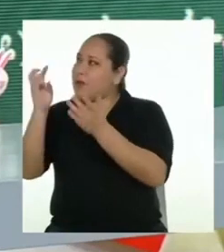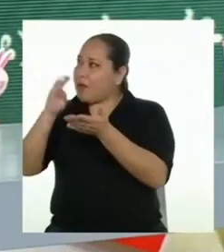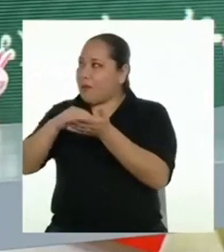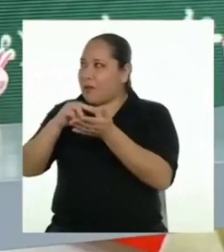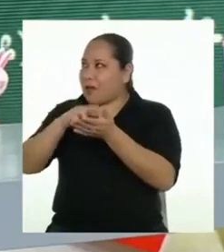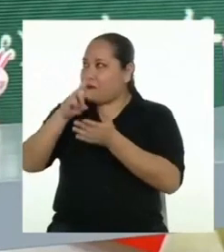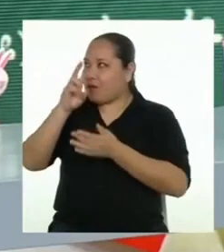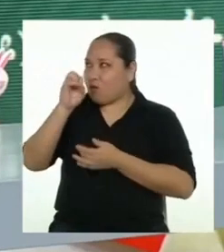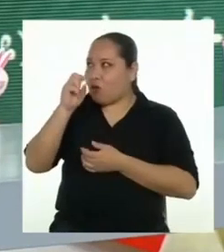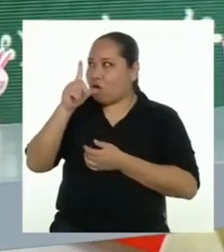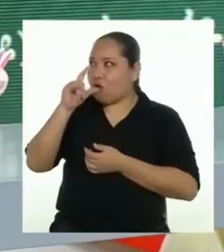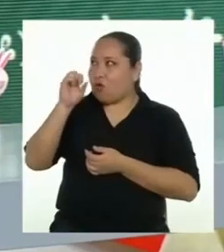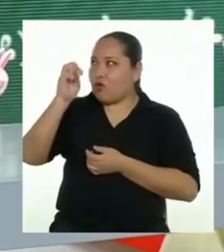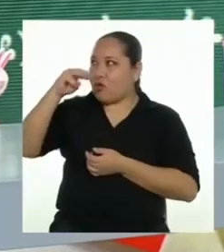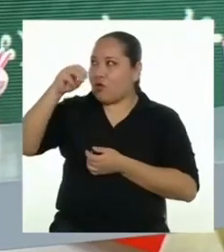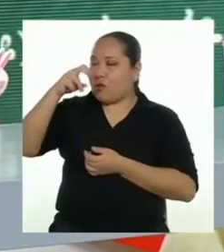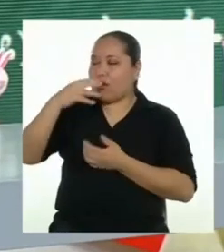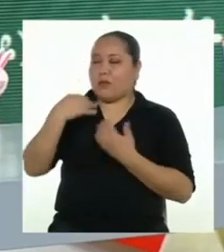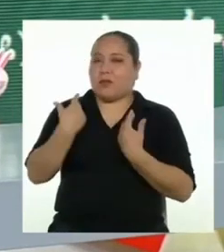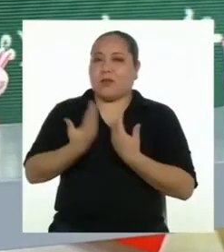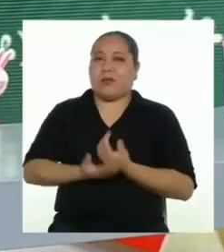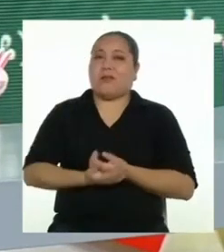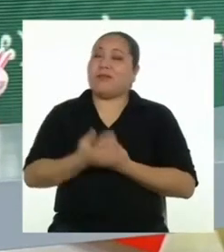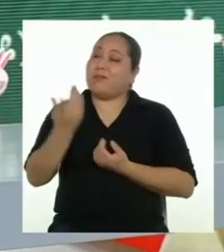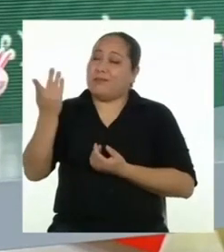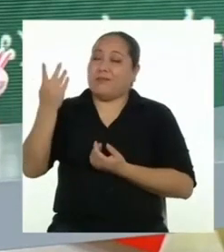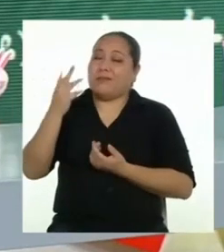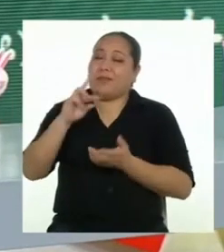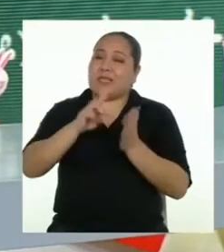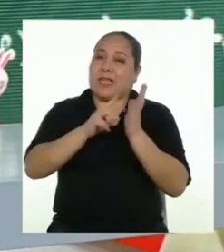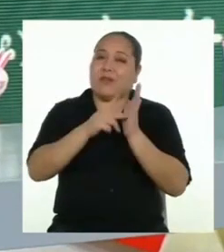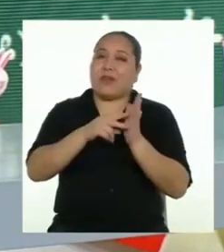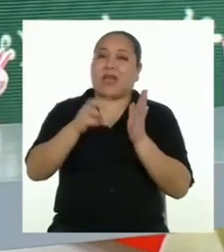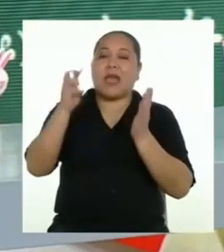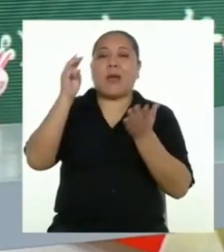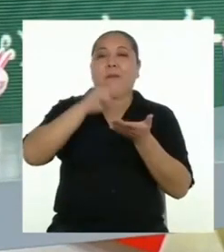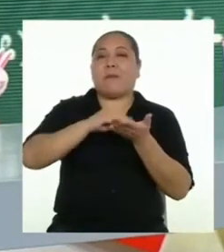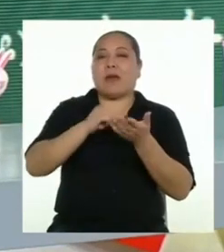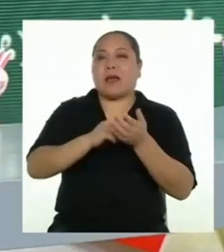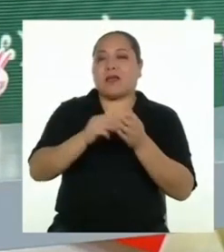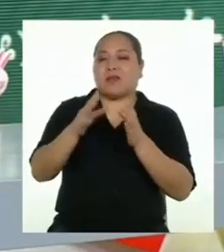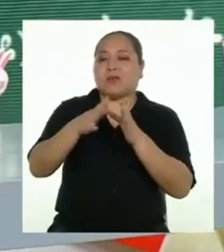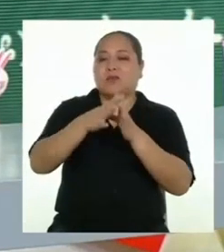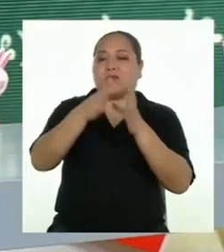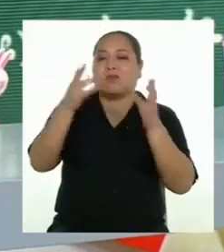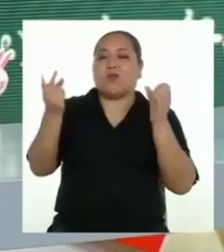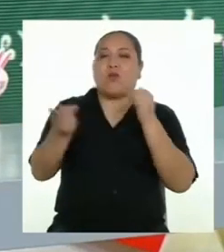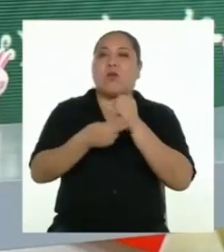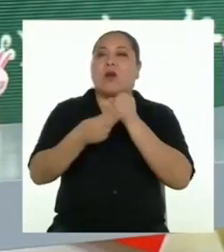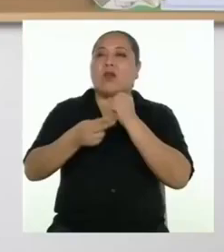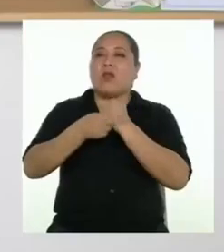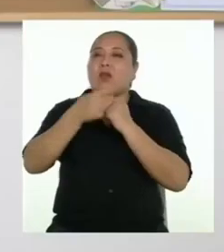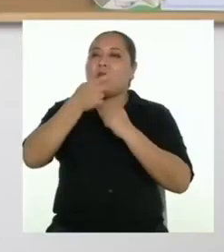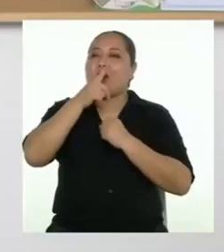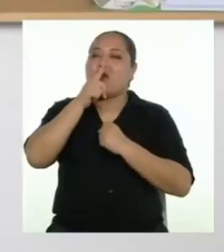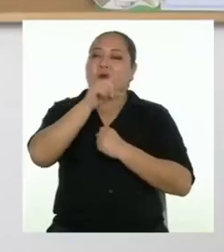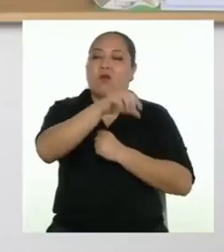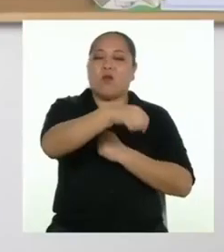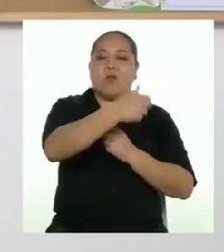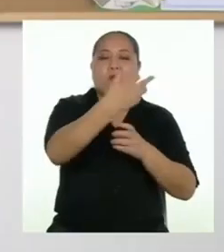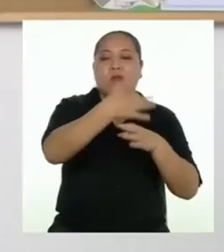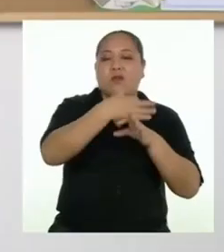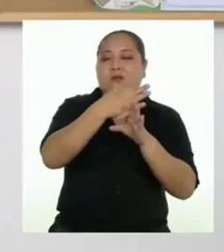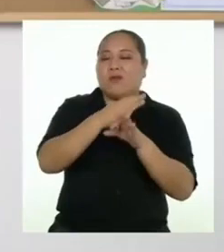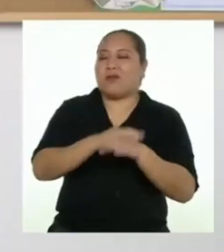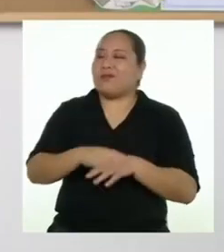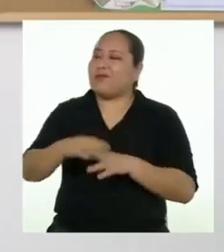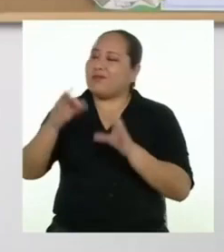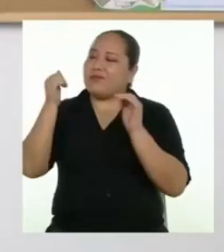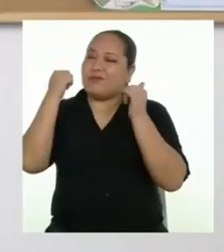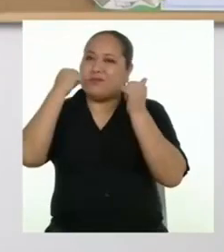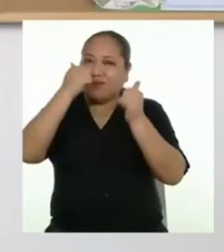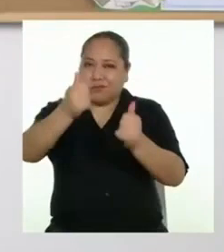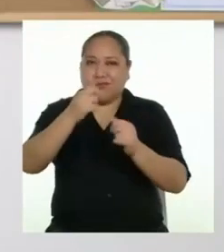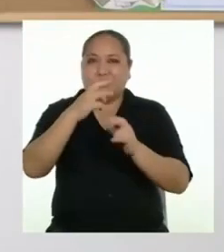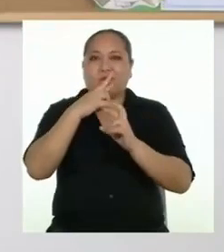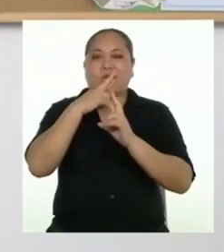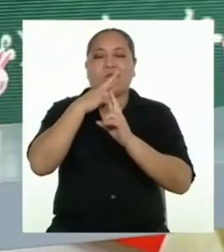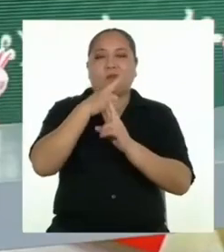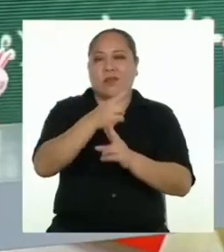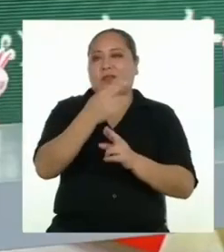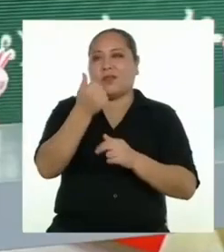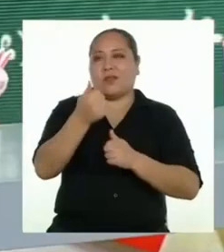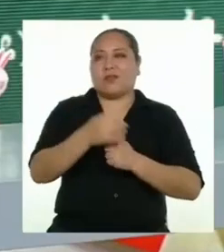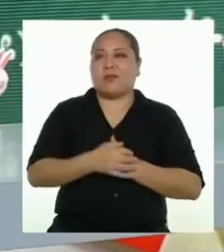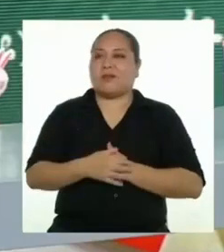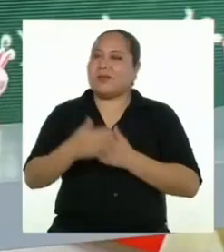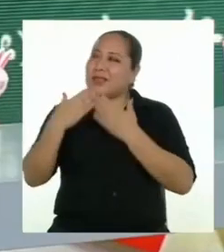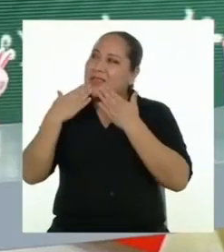tiene y, consecuentemente, mayor capacidad de almacenamiento que las otras formas. Genial. Buena respuesta.